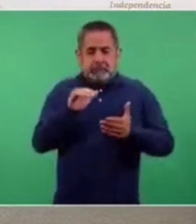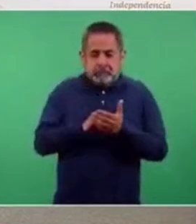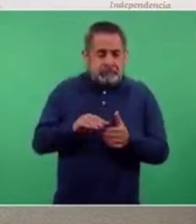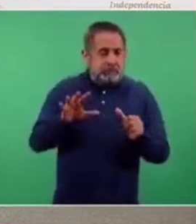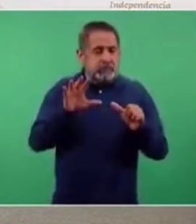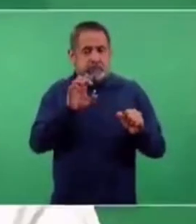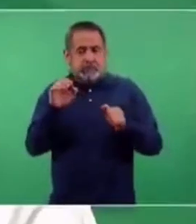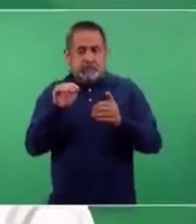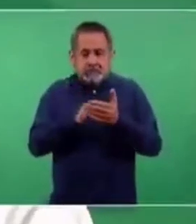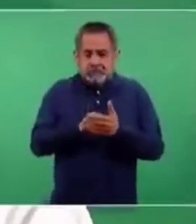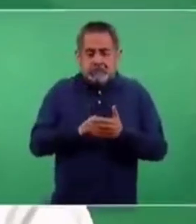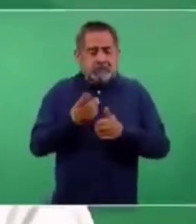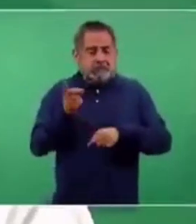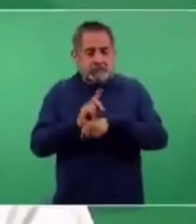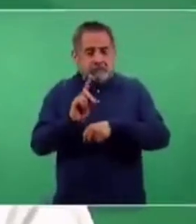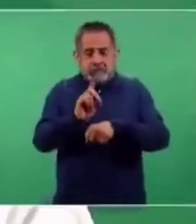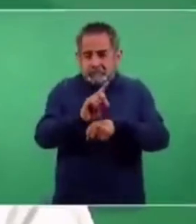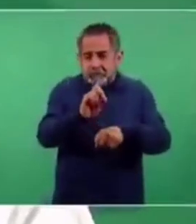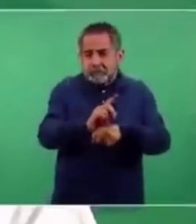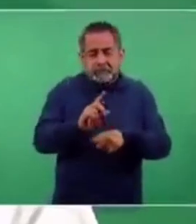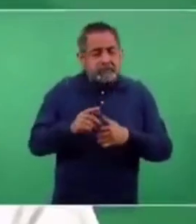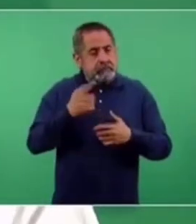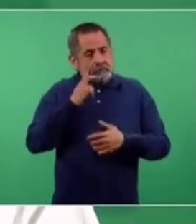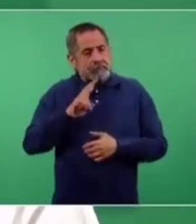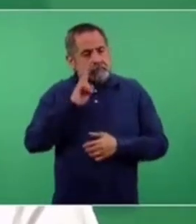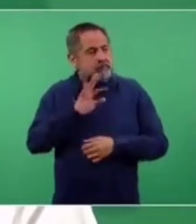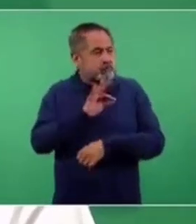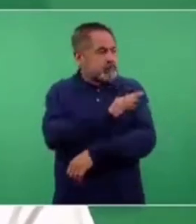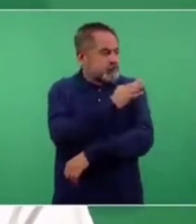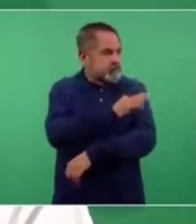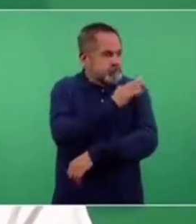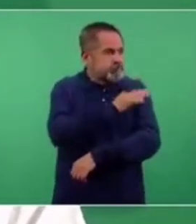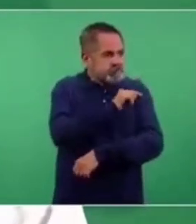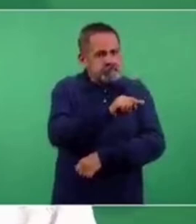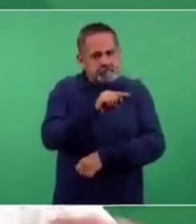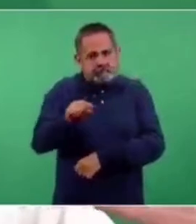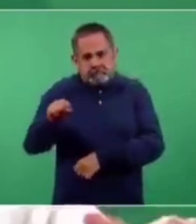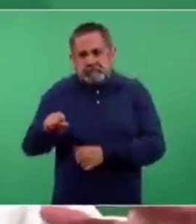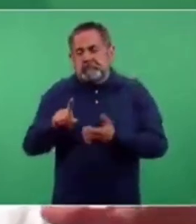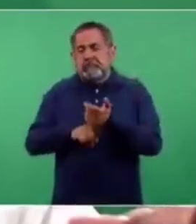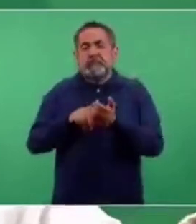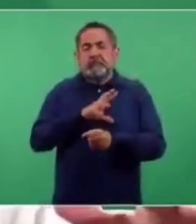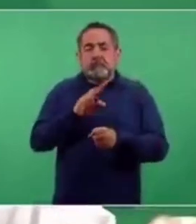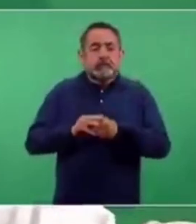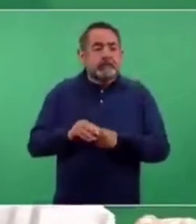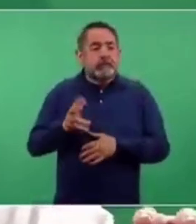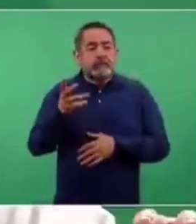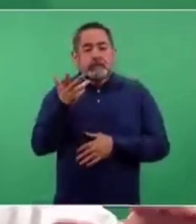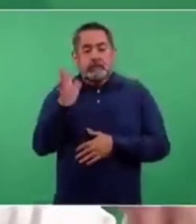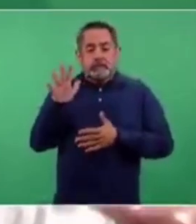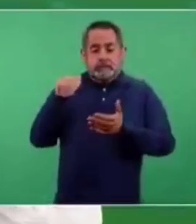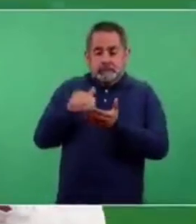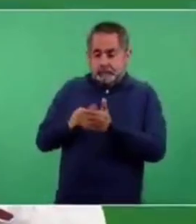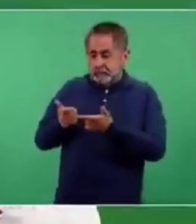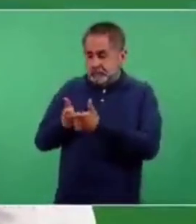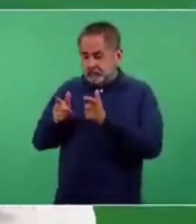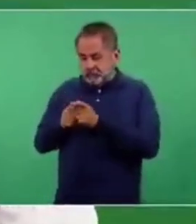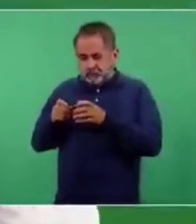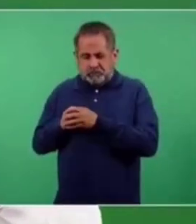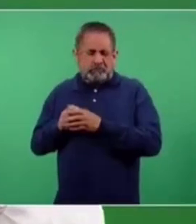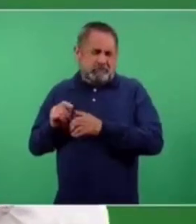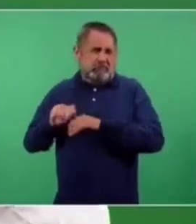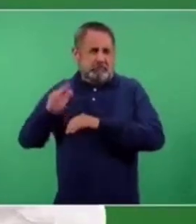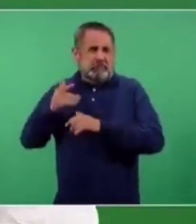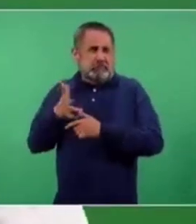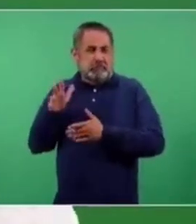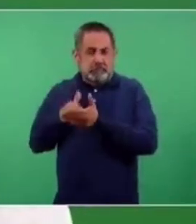mil, incluso personas diarias, en la medida en que ya las 10 mil brigadas, son un poco más de 10 mil